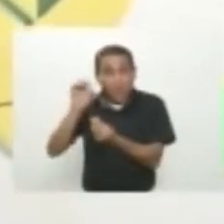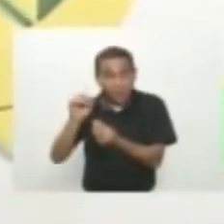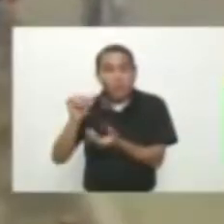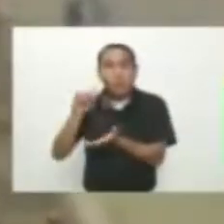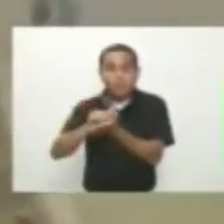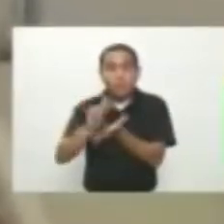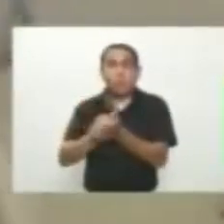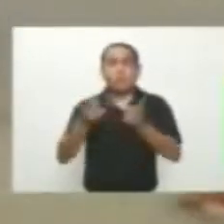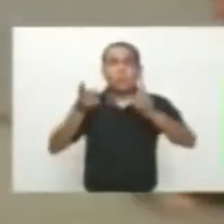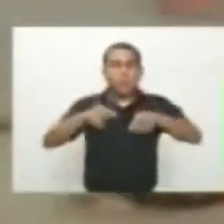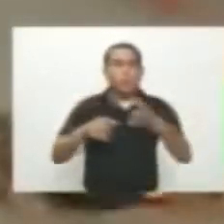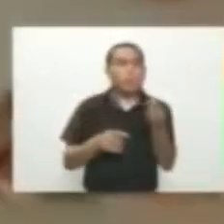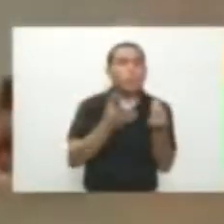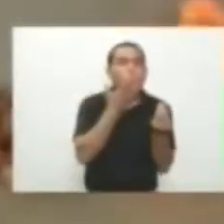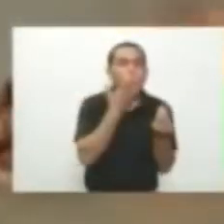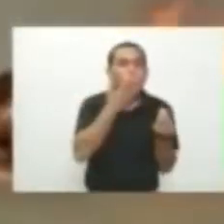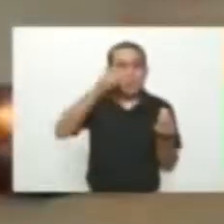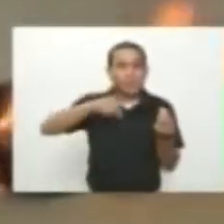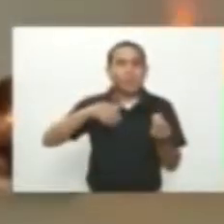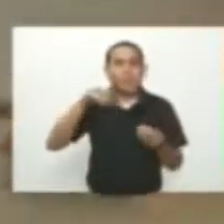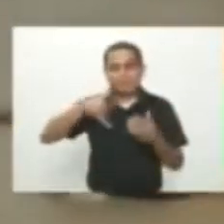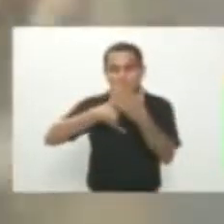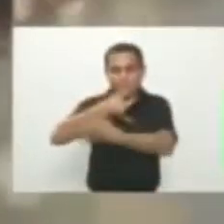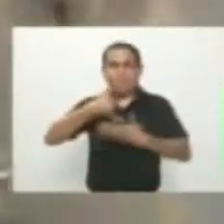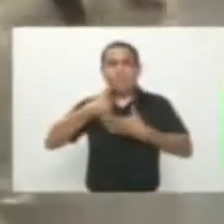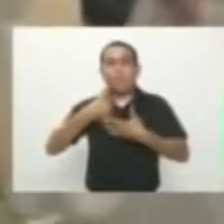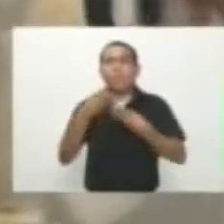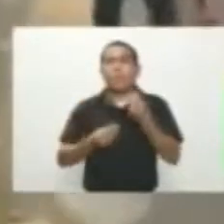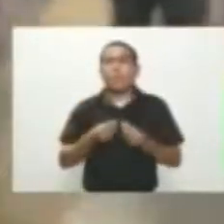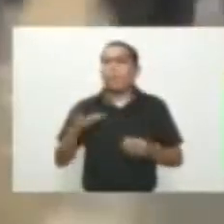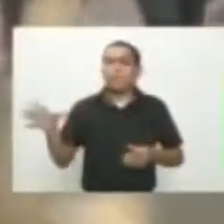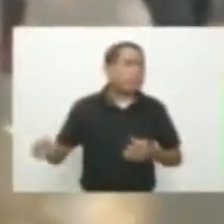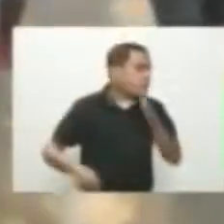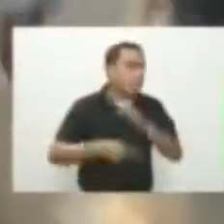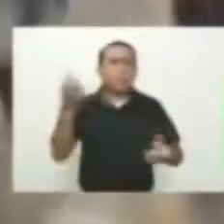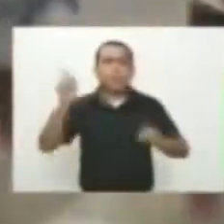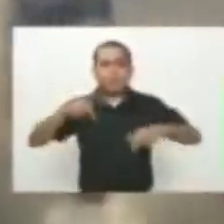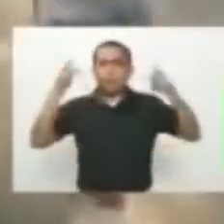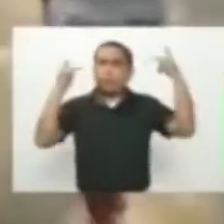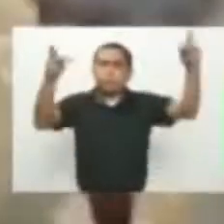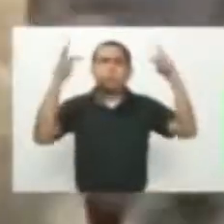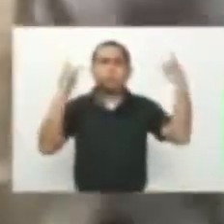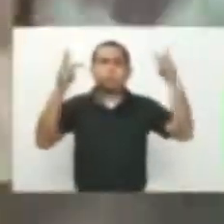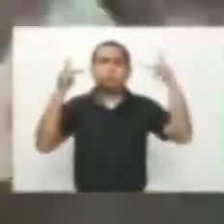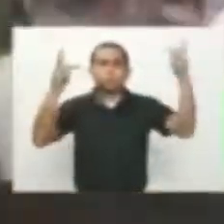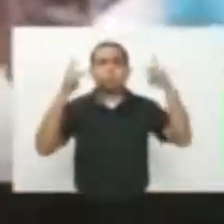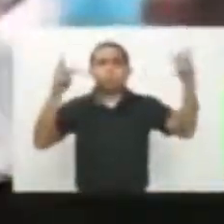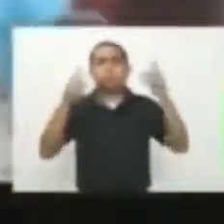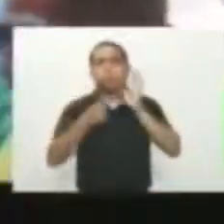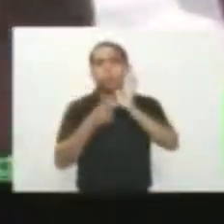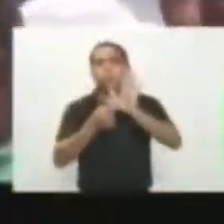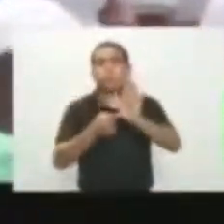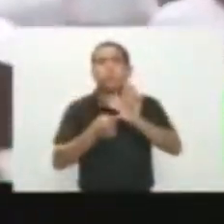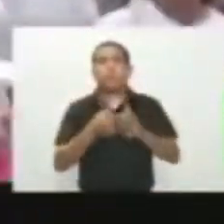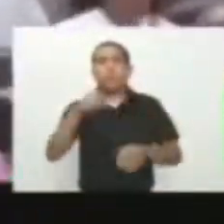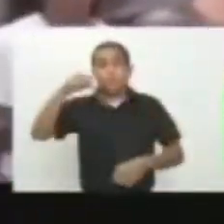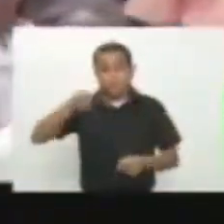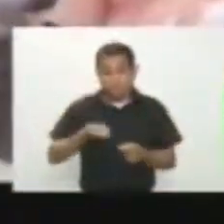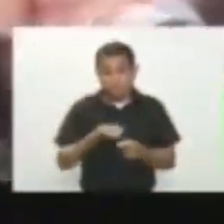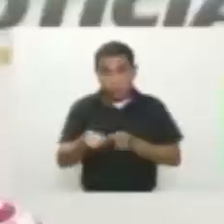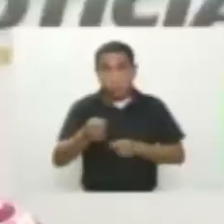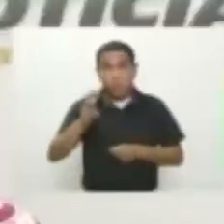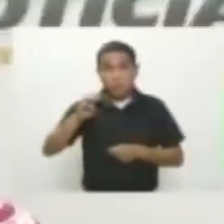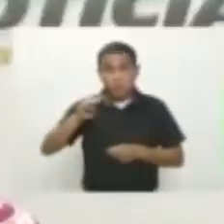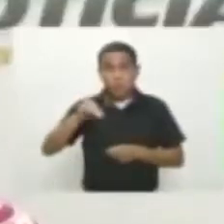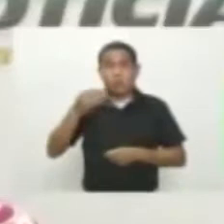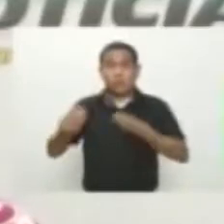así como las comunidades indígenas que habitan la región se sumarán a las voces que claman justicia social en el Pacífico Por eso este martes habrá